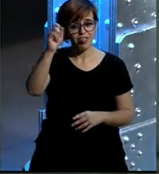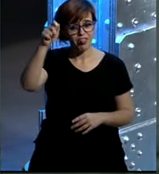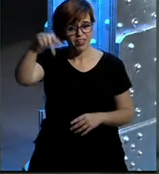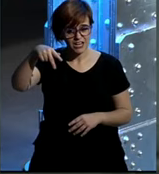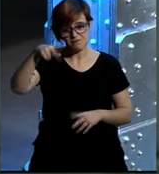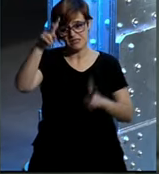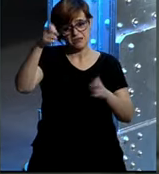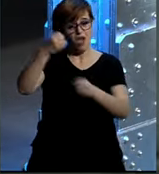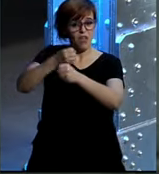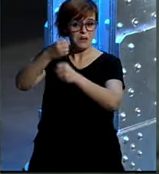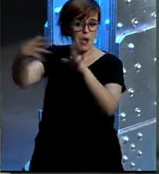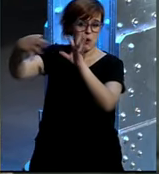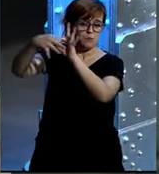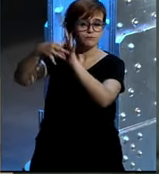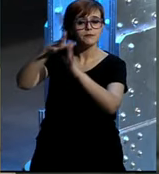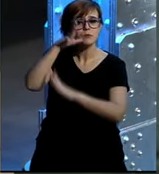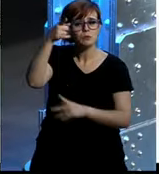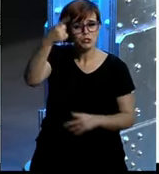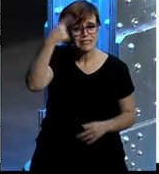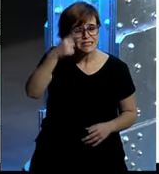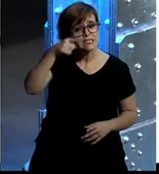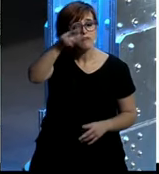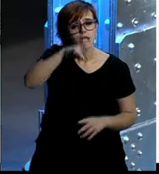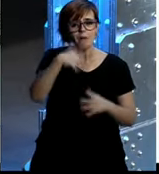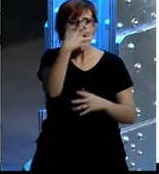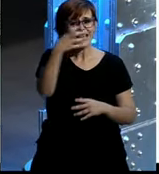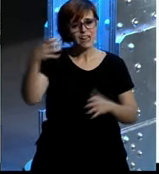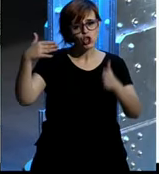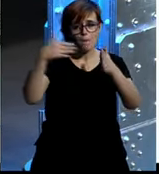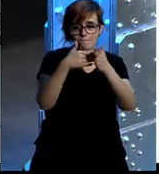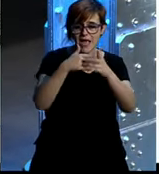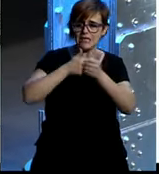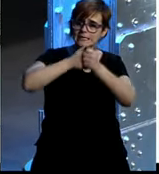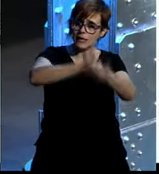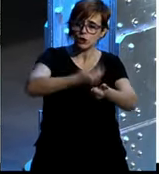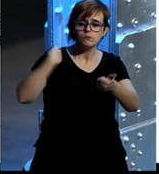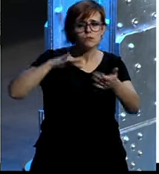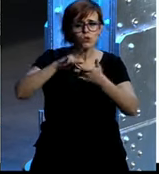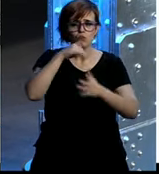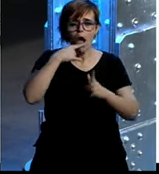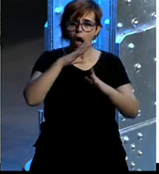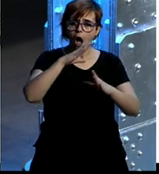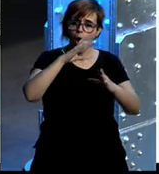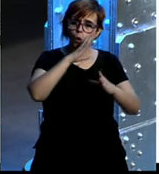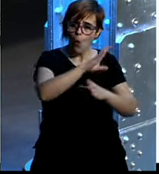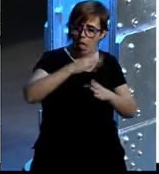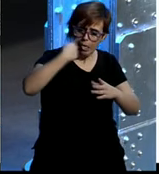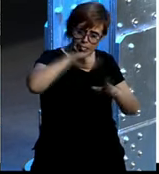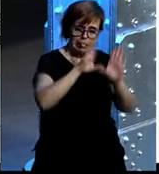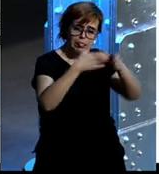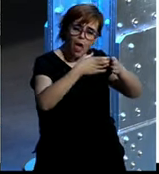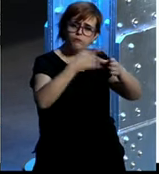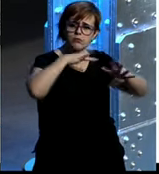que, bueno, pues a nivel global tenemos, como os he dicho antes, unos 500.000 seguidores. Es una cuenta que está siendo muy, muy activa